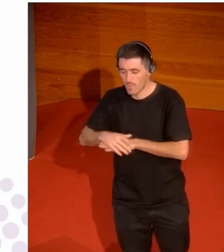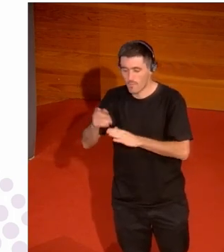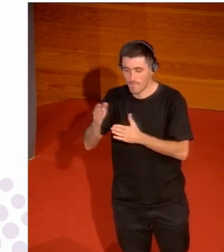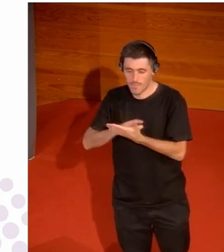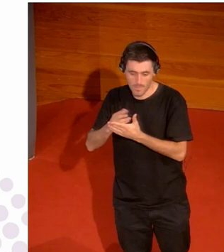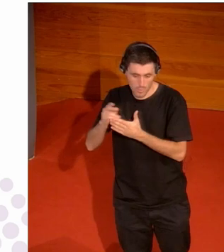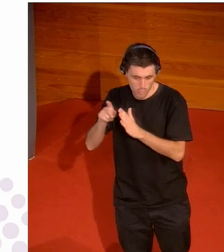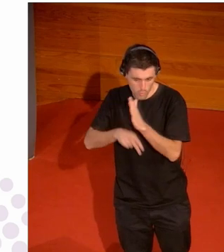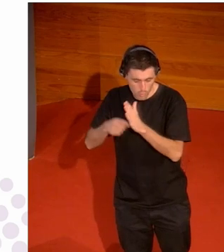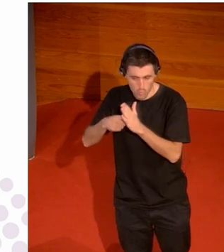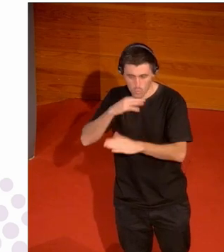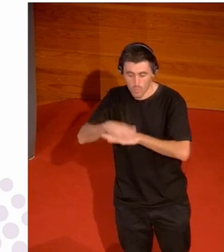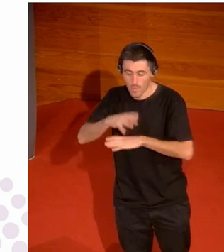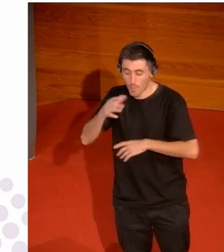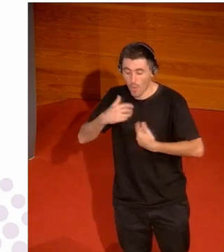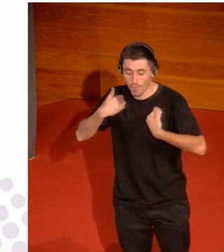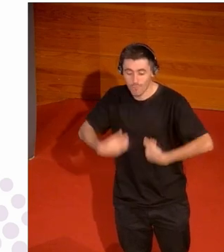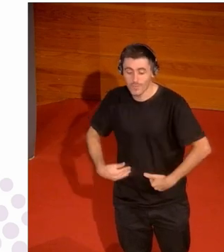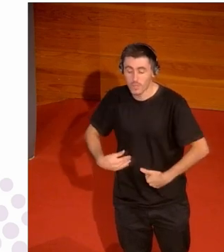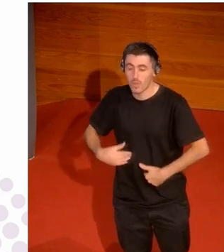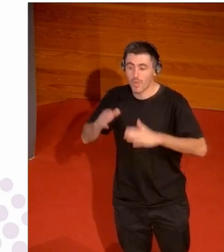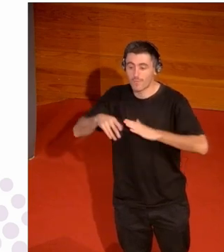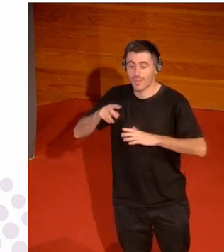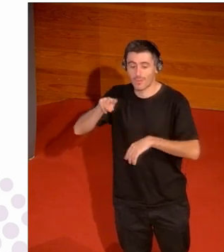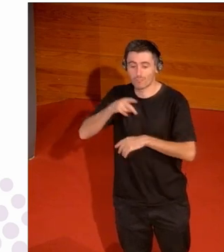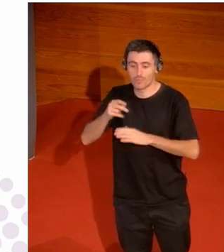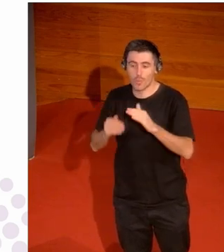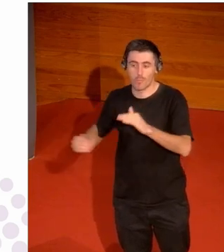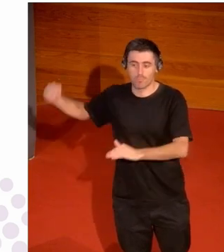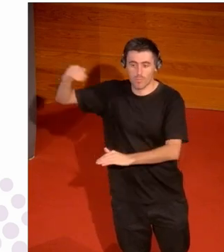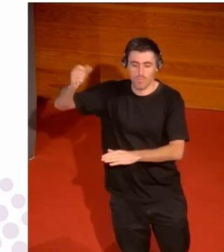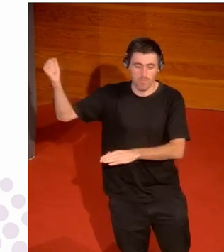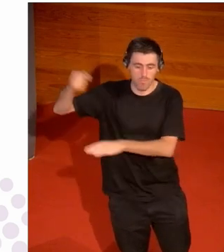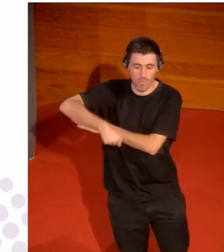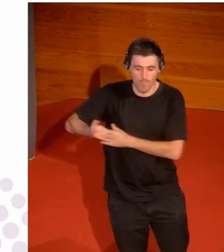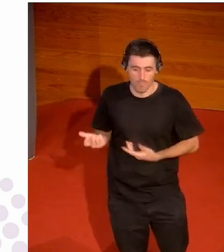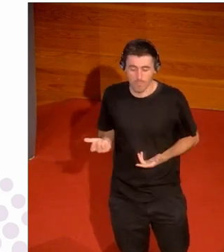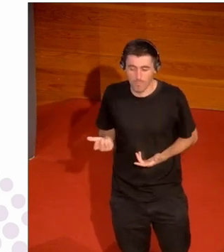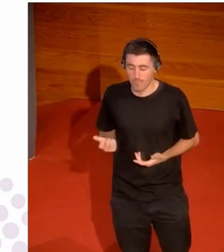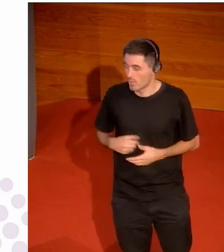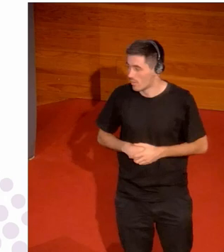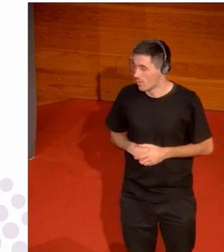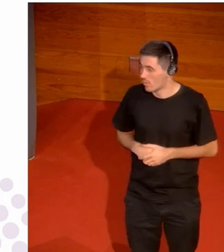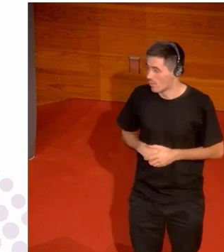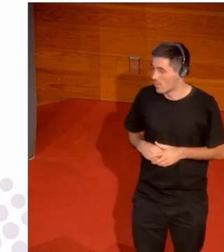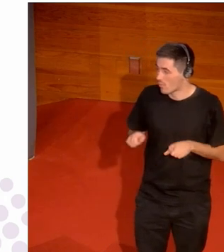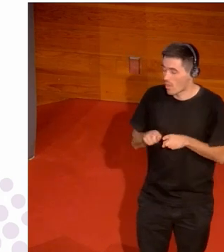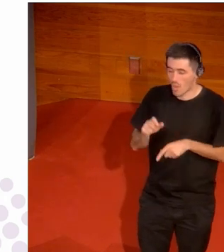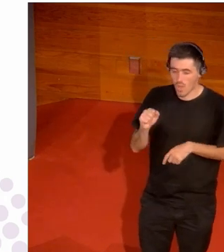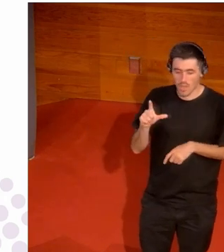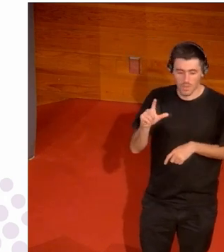pero por su condición física mejora los resultados de esa persona de esa otra mujer como decía Alejandro